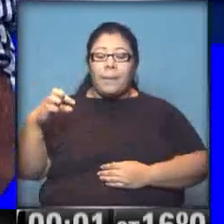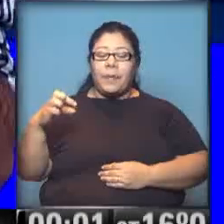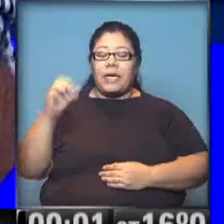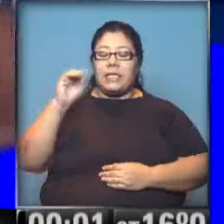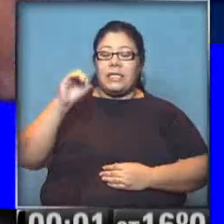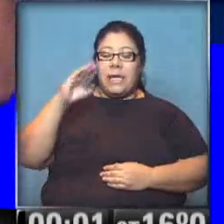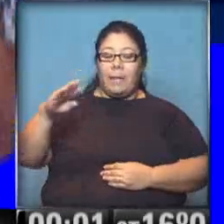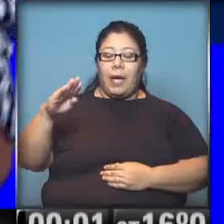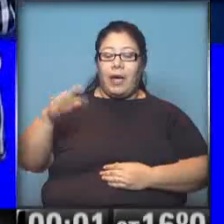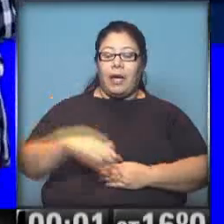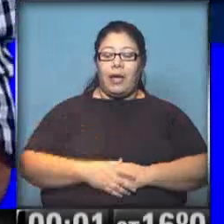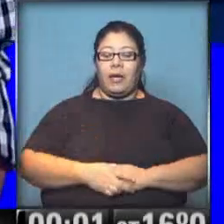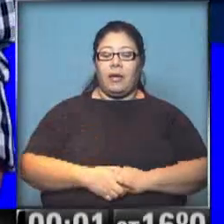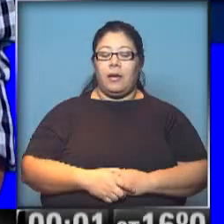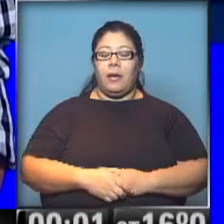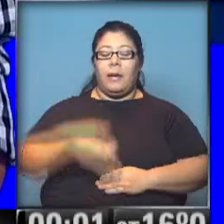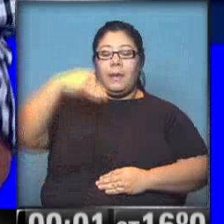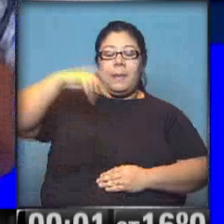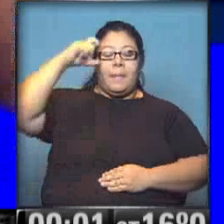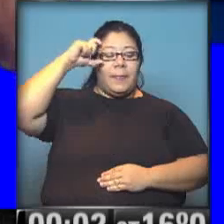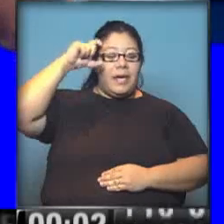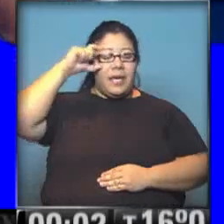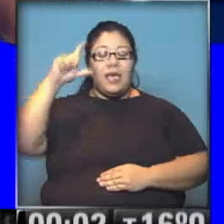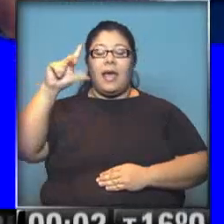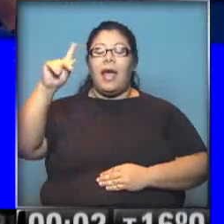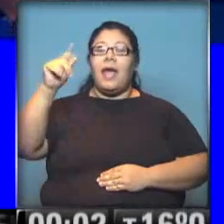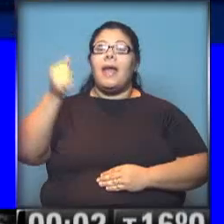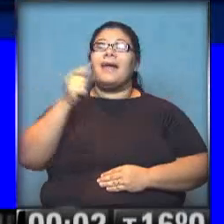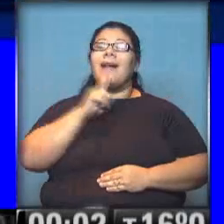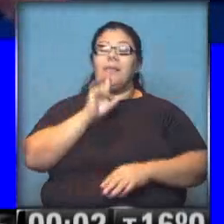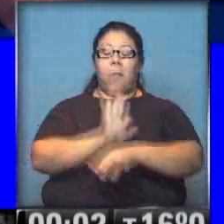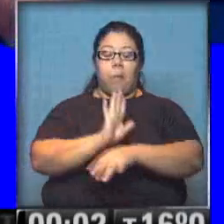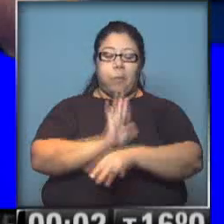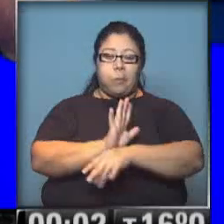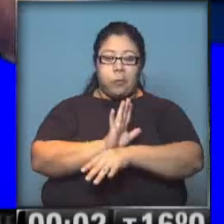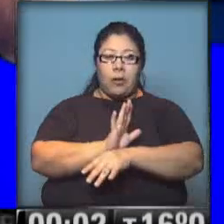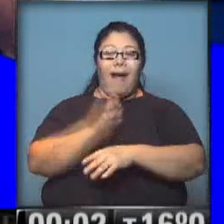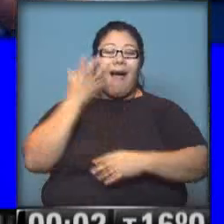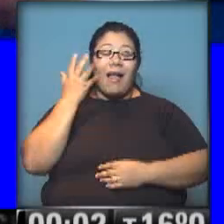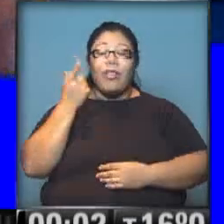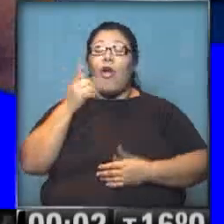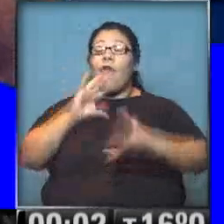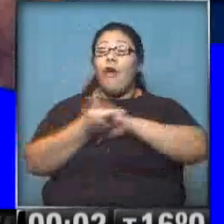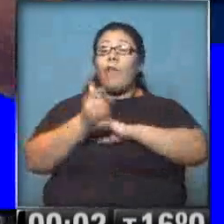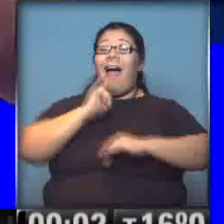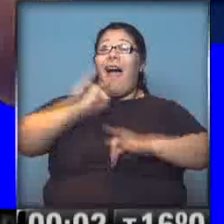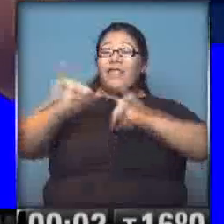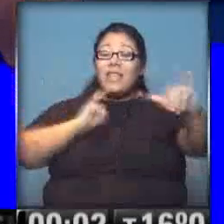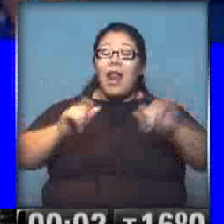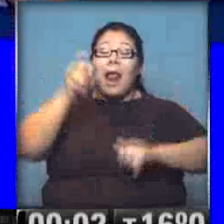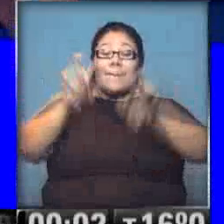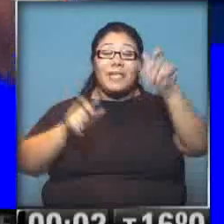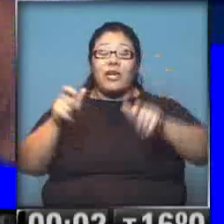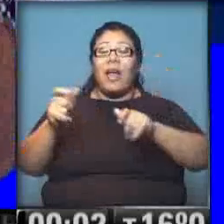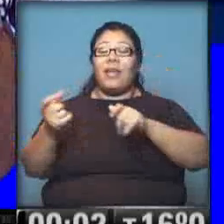suricata en inglés, estos animalitos tan simpáticos africanos, que lo que te permite es avisarle a todos tus seguidores automáticamente a través de